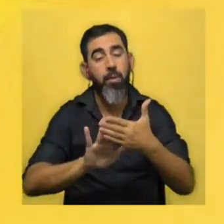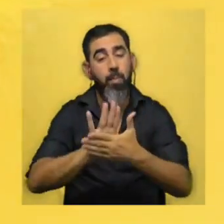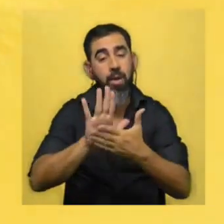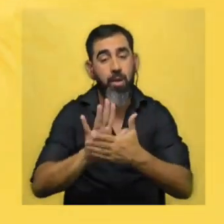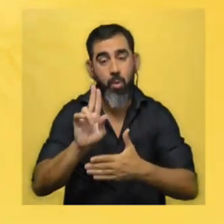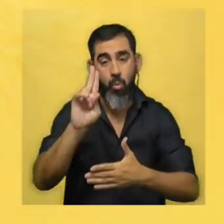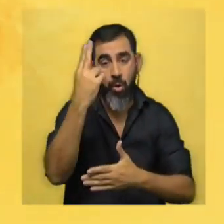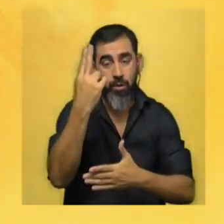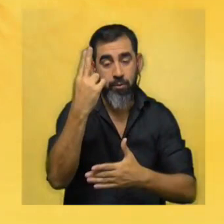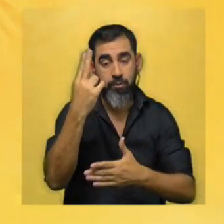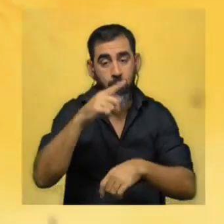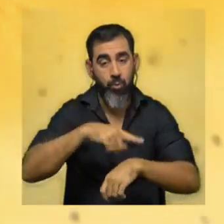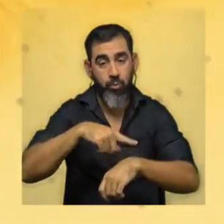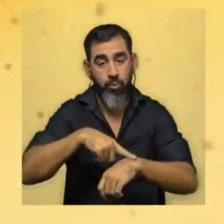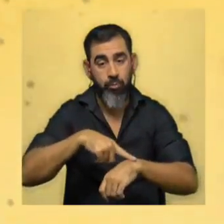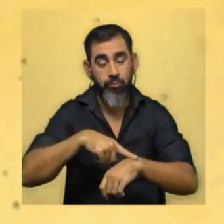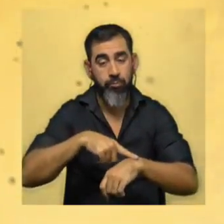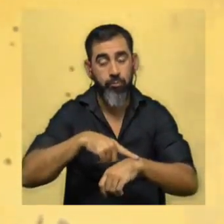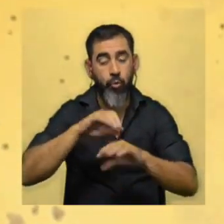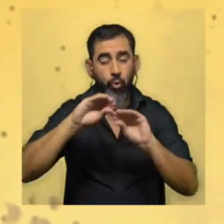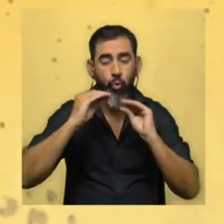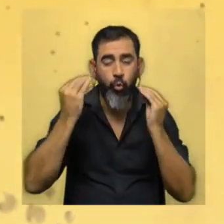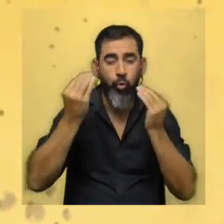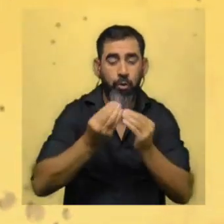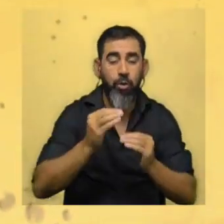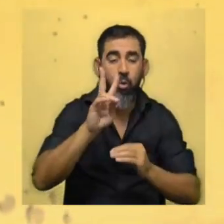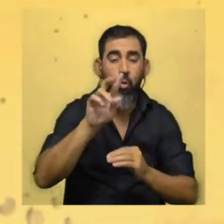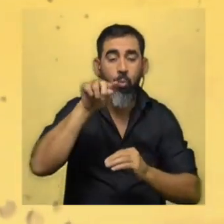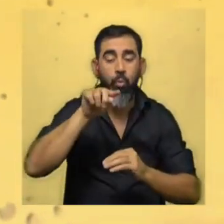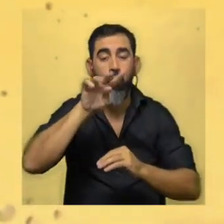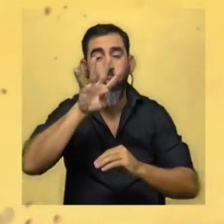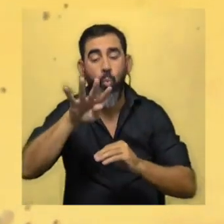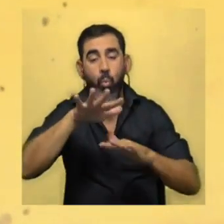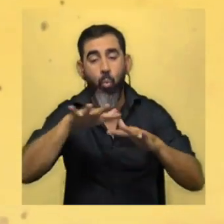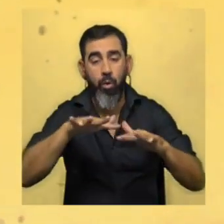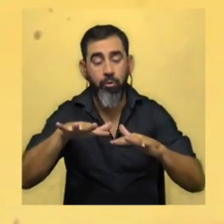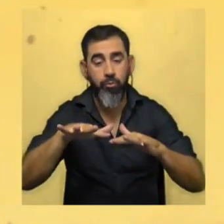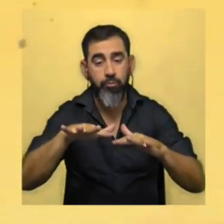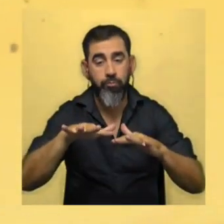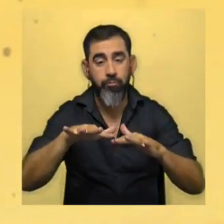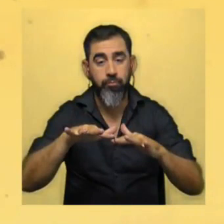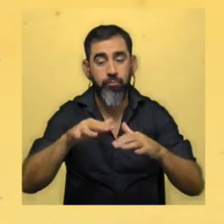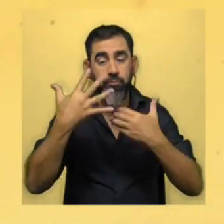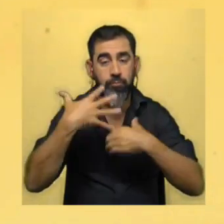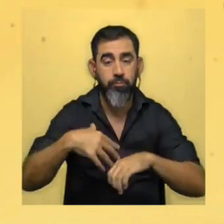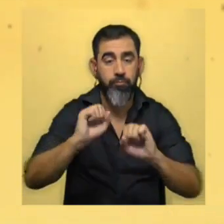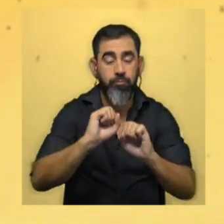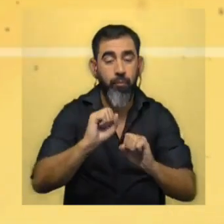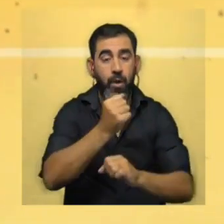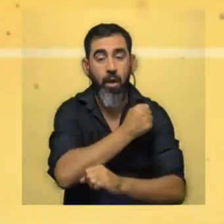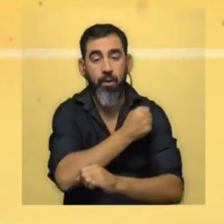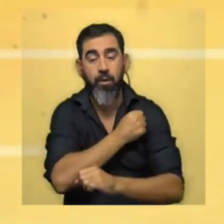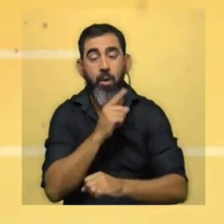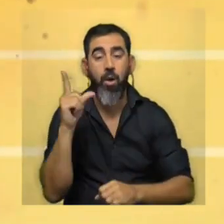nuestro país y tuvo una magnitud local de 2.4, siendo captado por las estaciones ubicadas en Artigas,